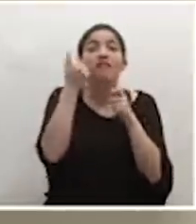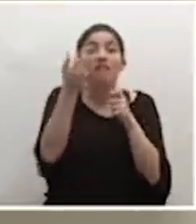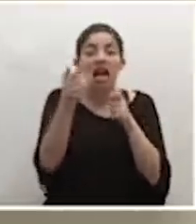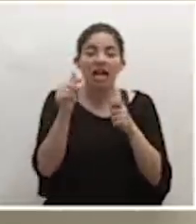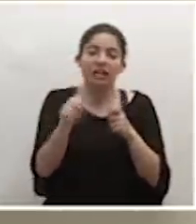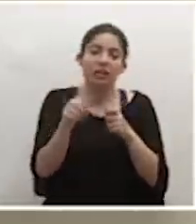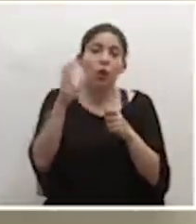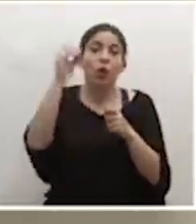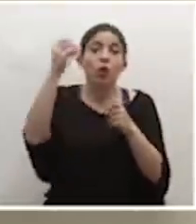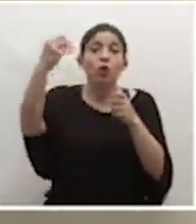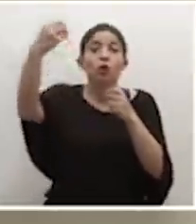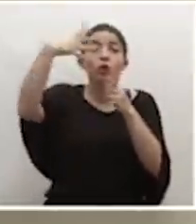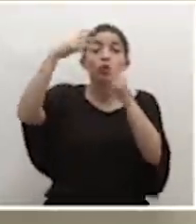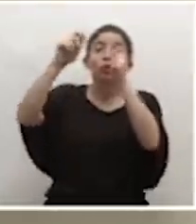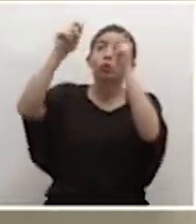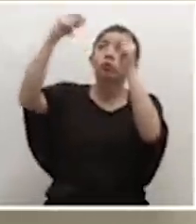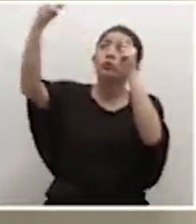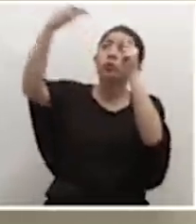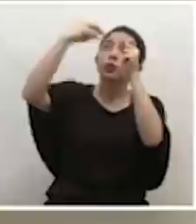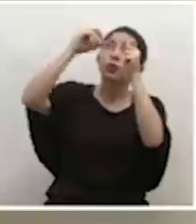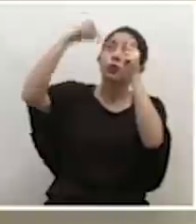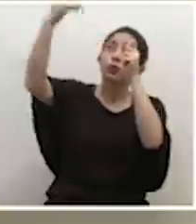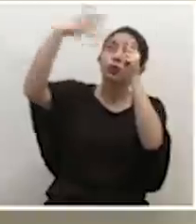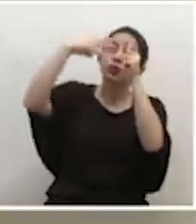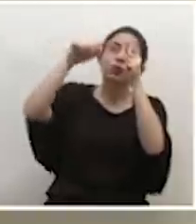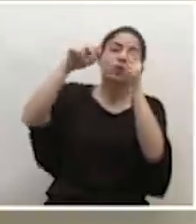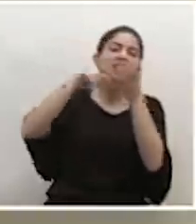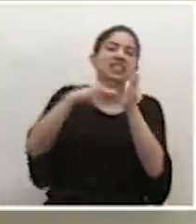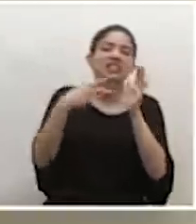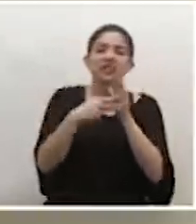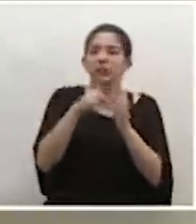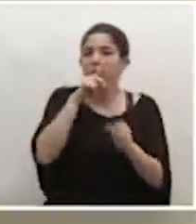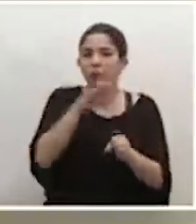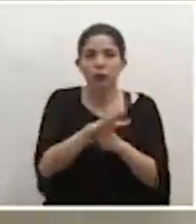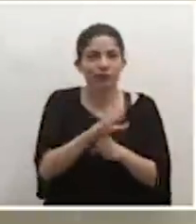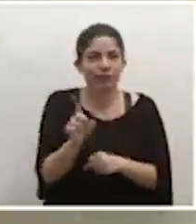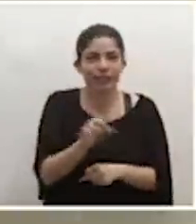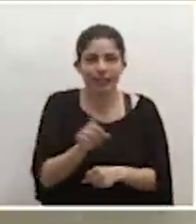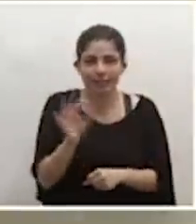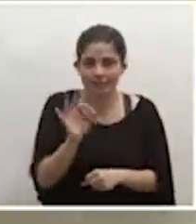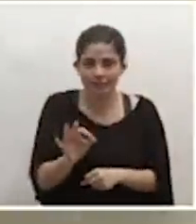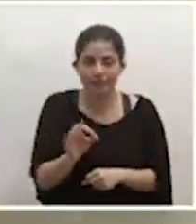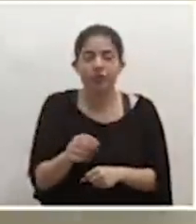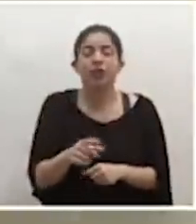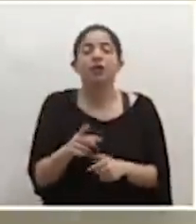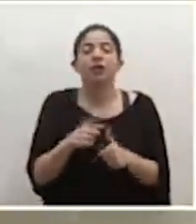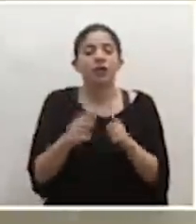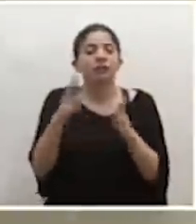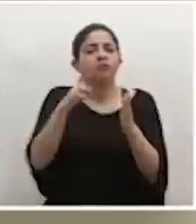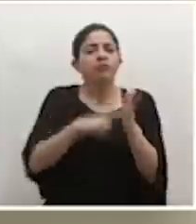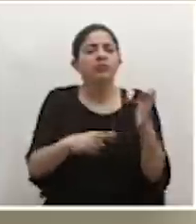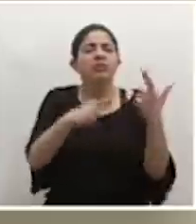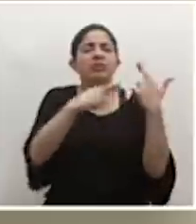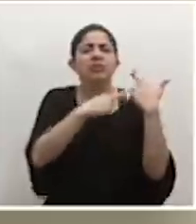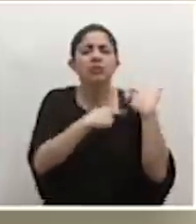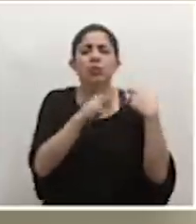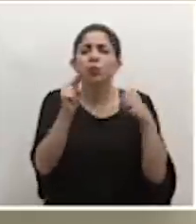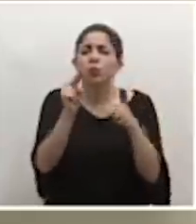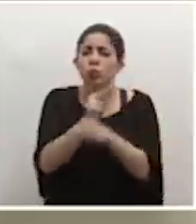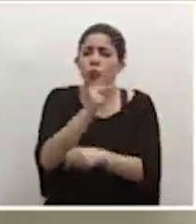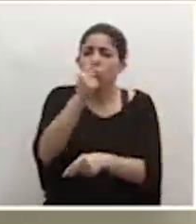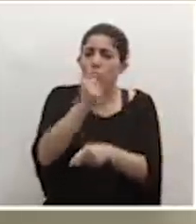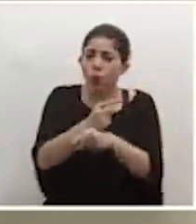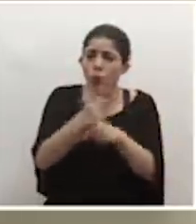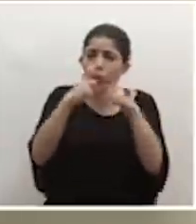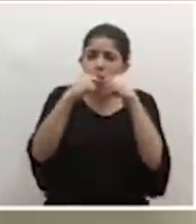la luz incluso, pues, no está cumpliendo la función que corresponde. E insisto, la responsabilidad del uso adecuado